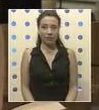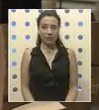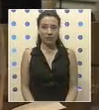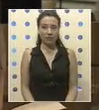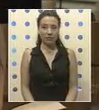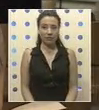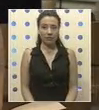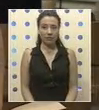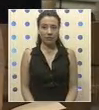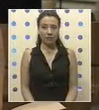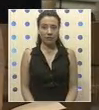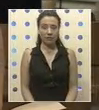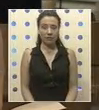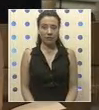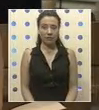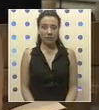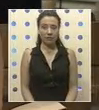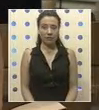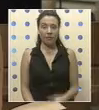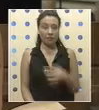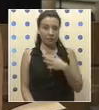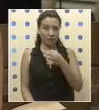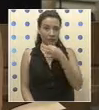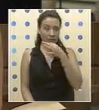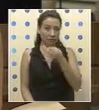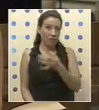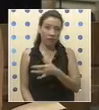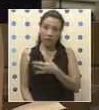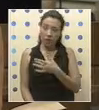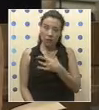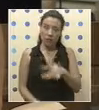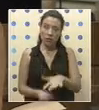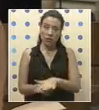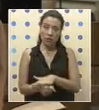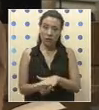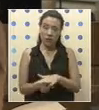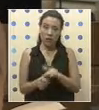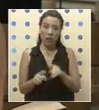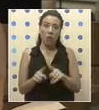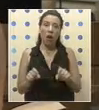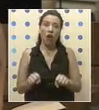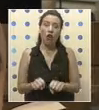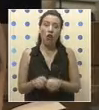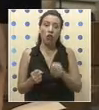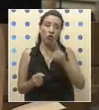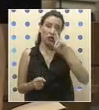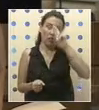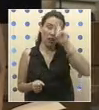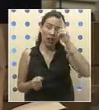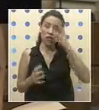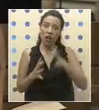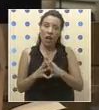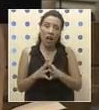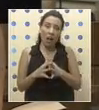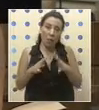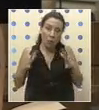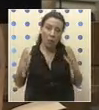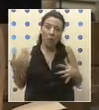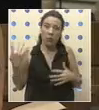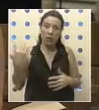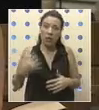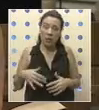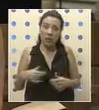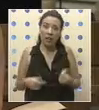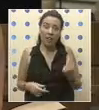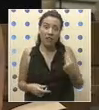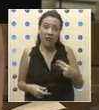Quiero manifestarle, Presidente, que, y lamentar esta situación, aquí se ha roto una traición tremendamente importante y